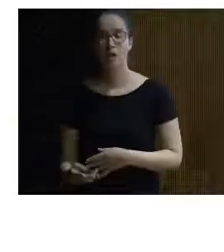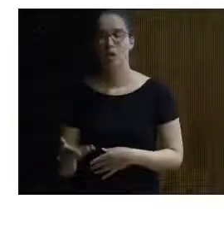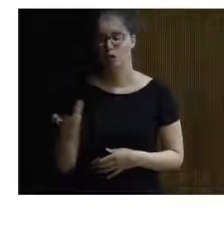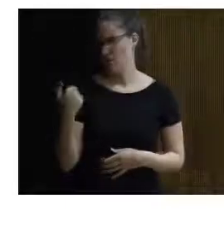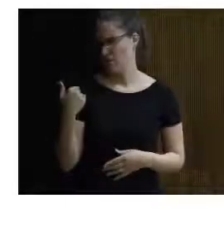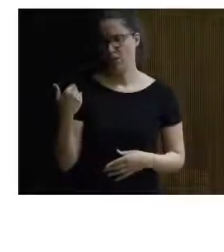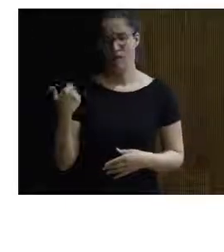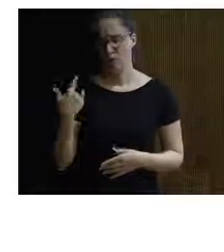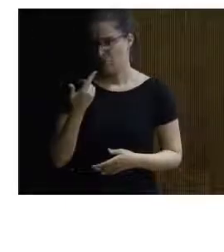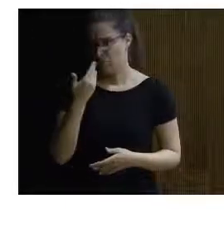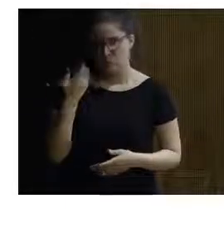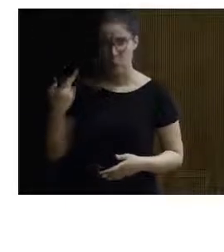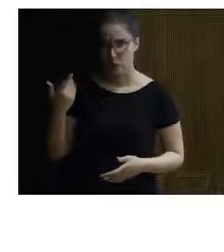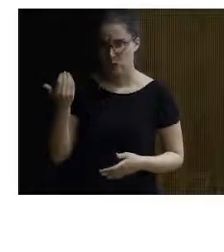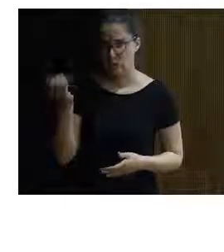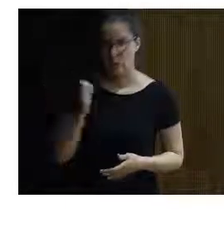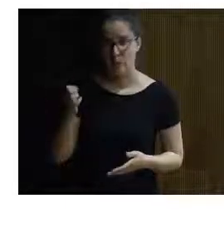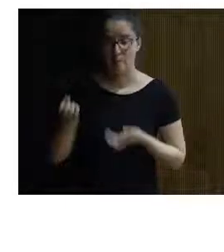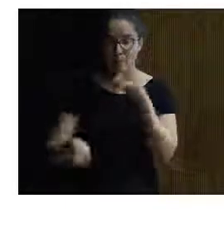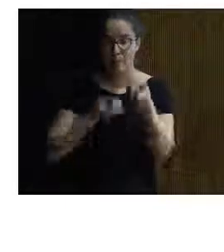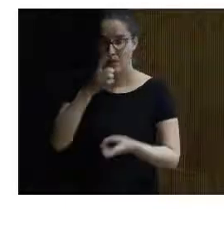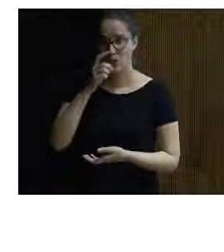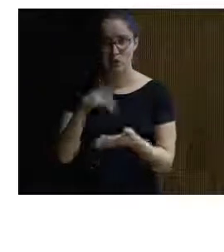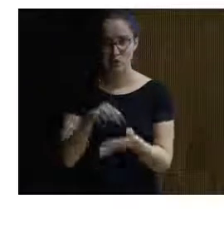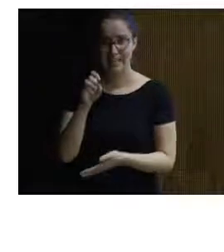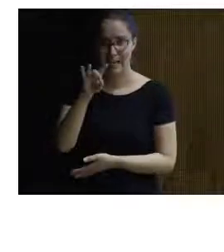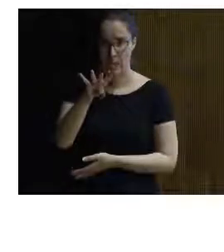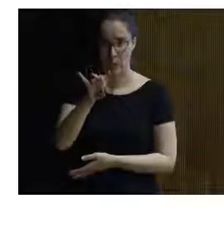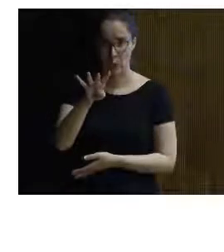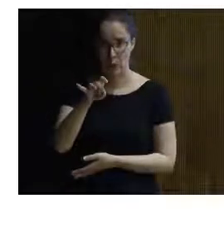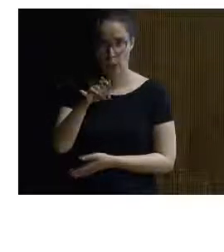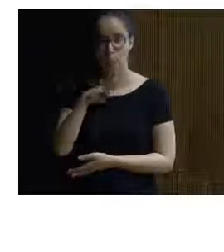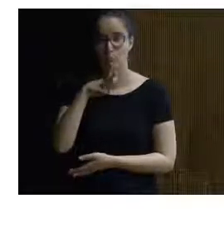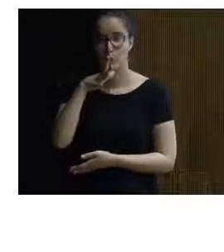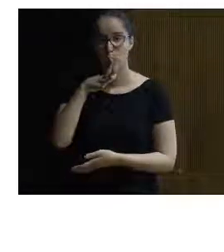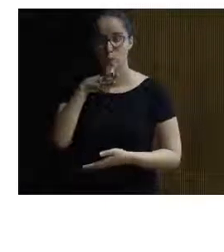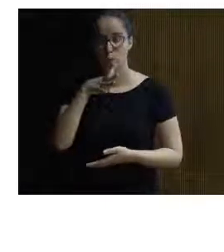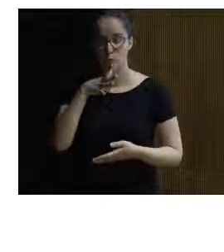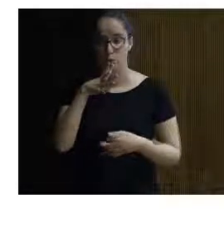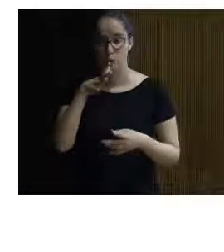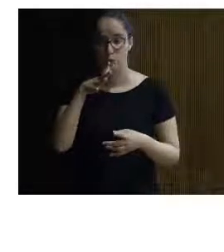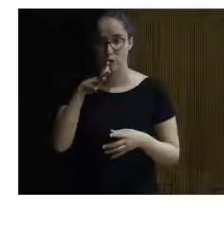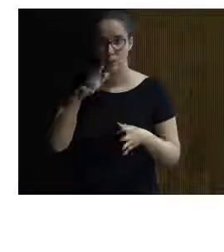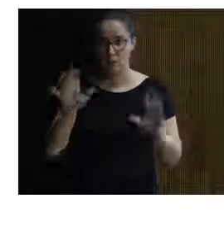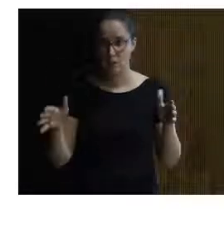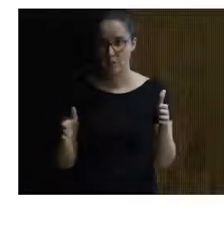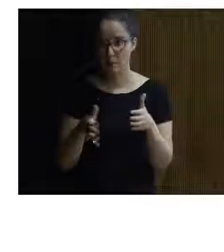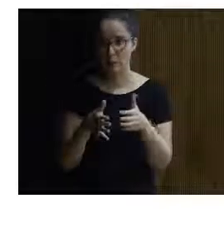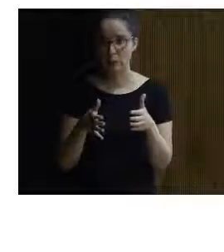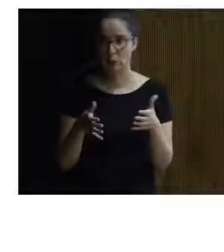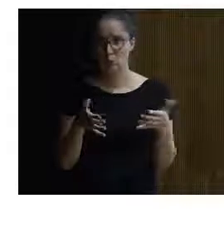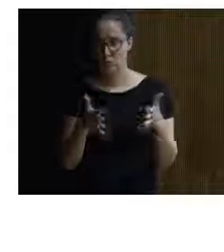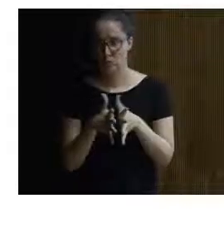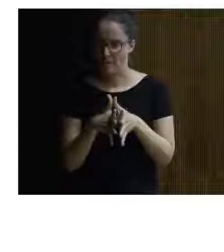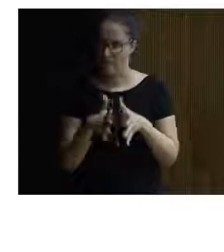unos años en primavera de 2014 dado que la extensión del equipamiento es una extensión